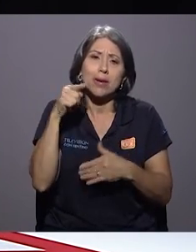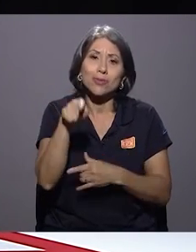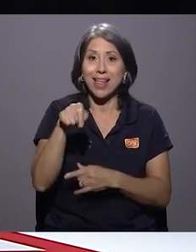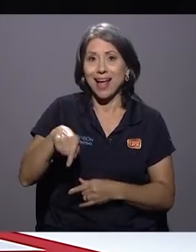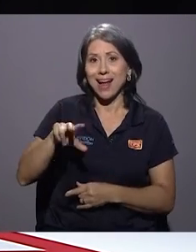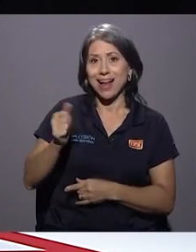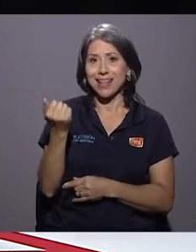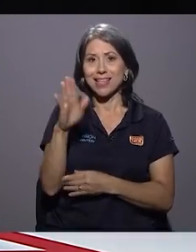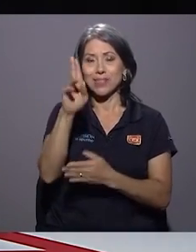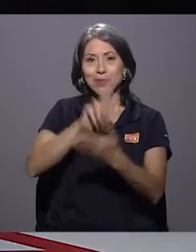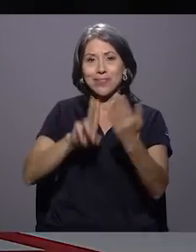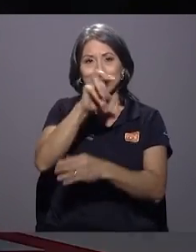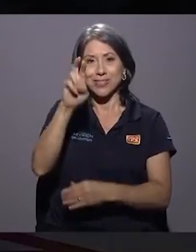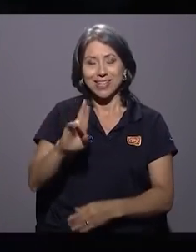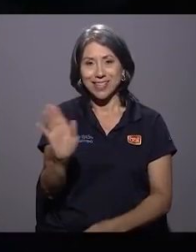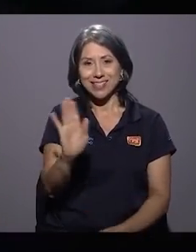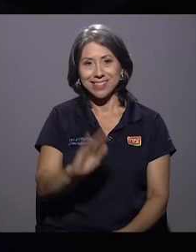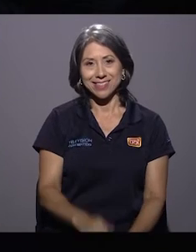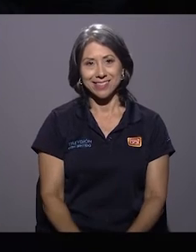Costa Rica. Hasta luego.